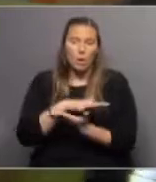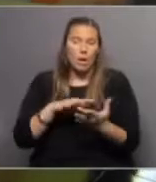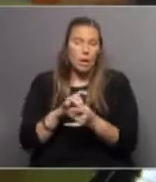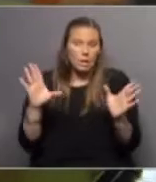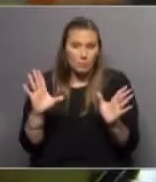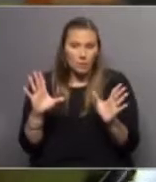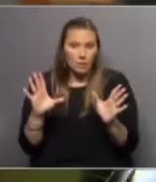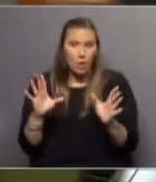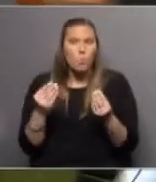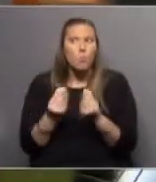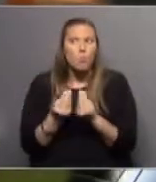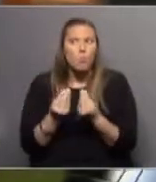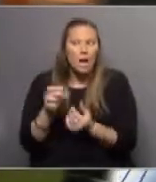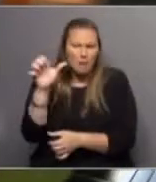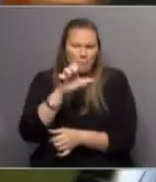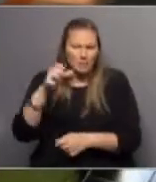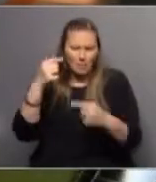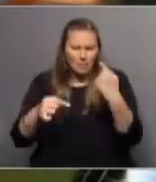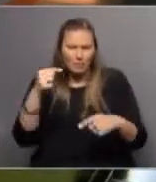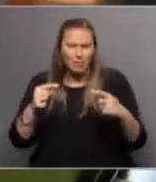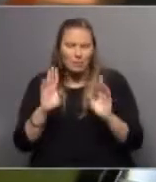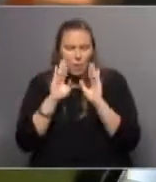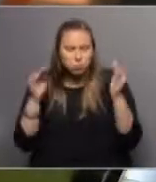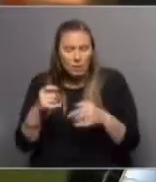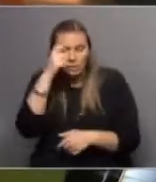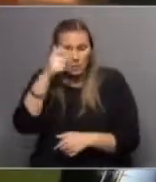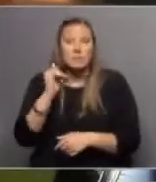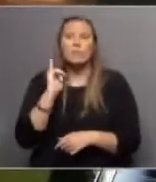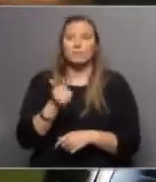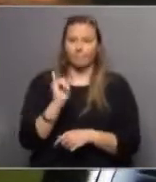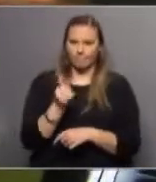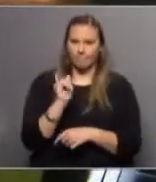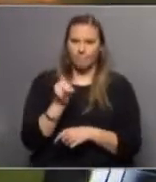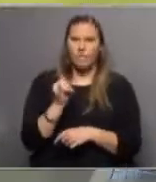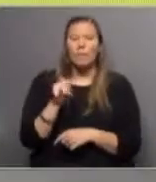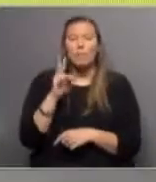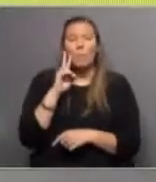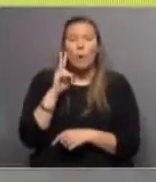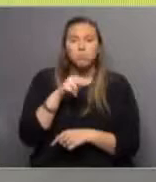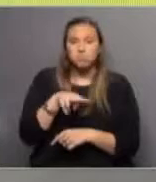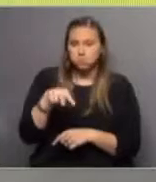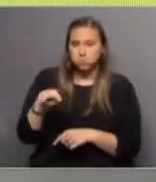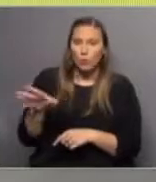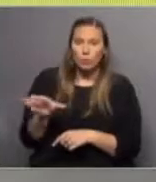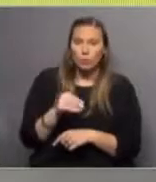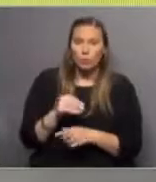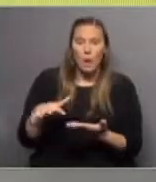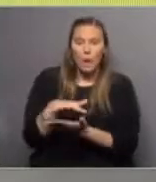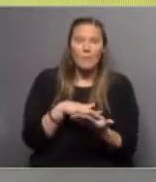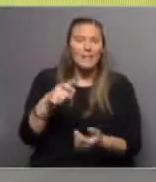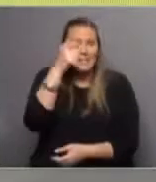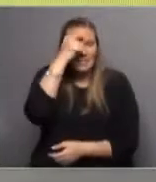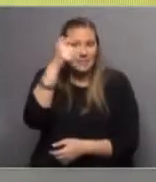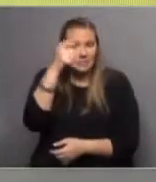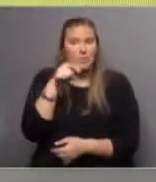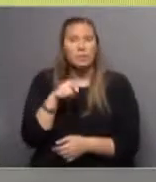y que tiene muchísimas empresas que se dedican justamente a esto. Exactamente, vamos a recorrer junto con todos el Parque de las Ciencias,